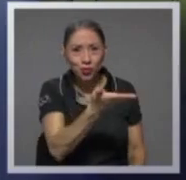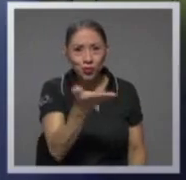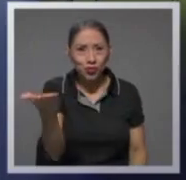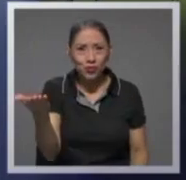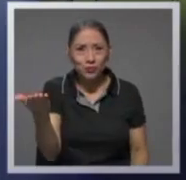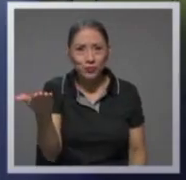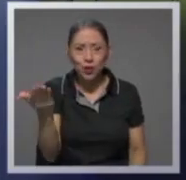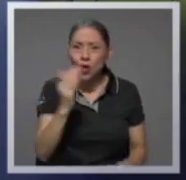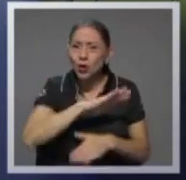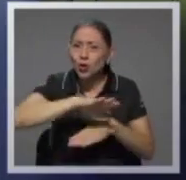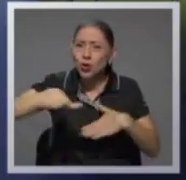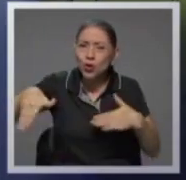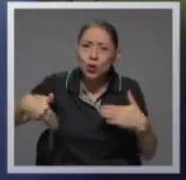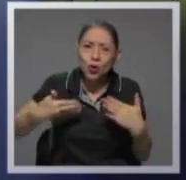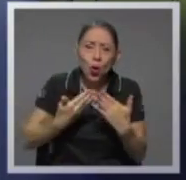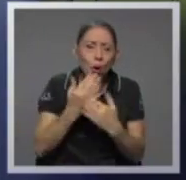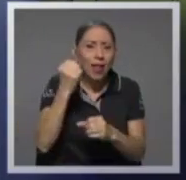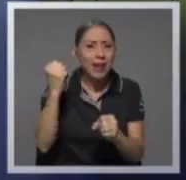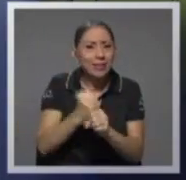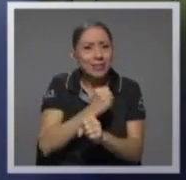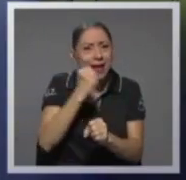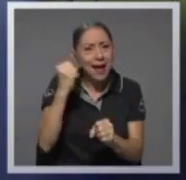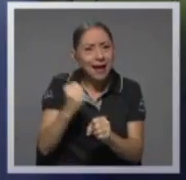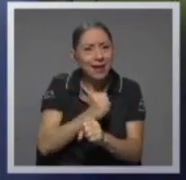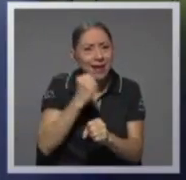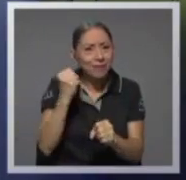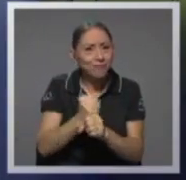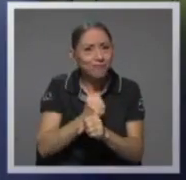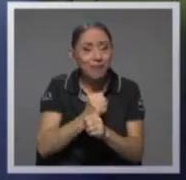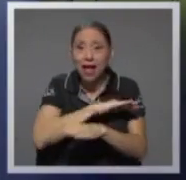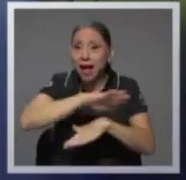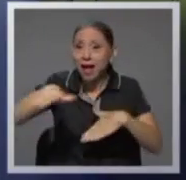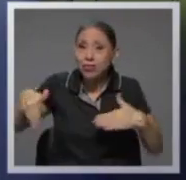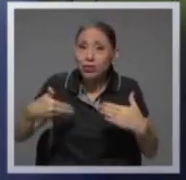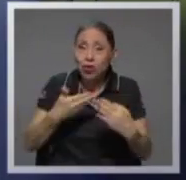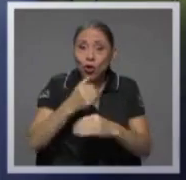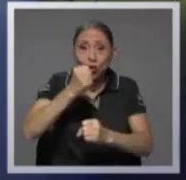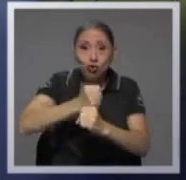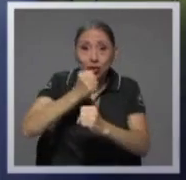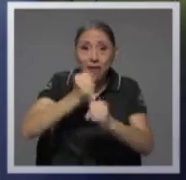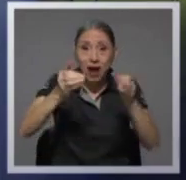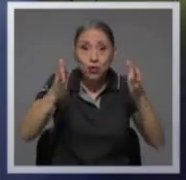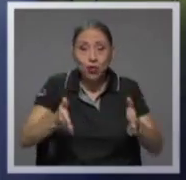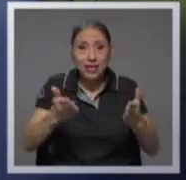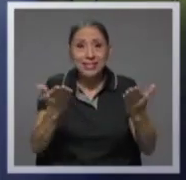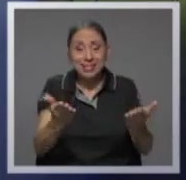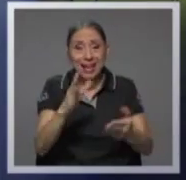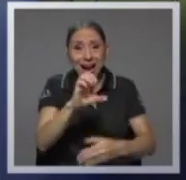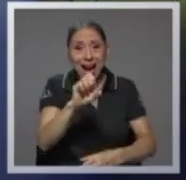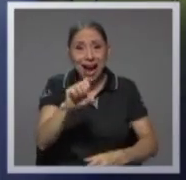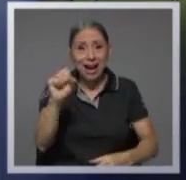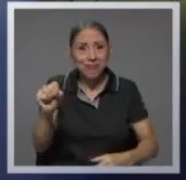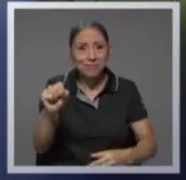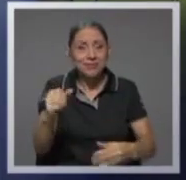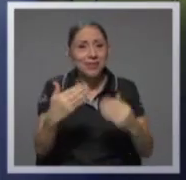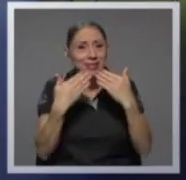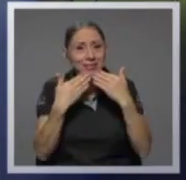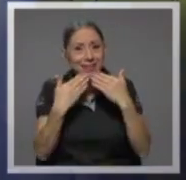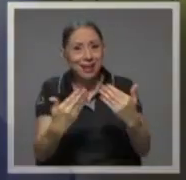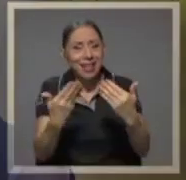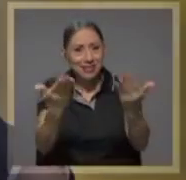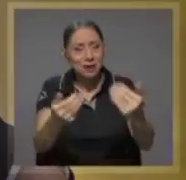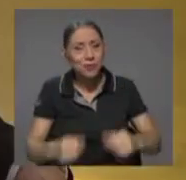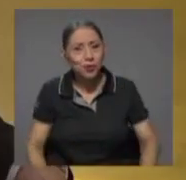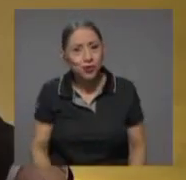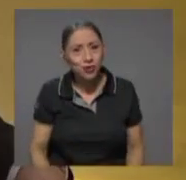toda la tarea que han hecho al a todos los trabajadores y de la caja les agradecemos y